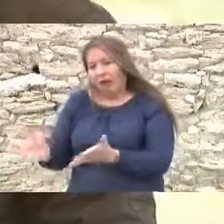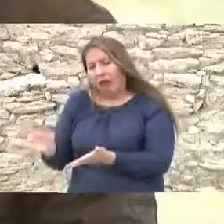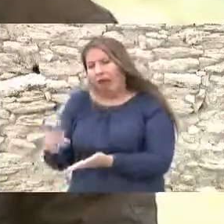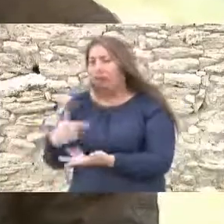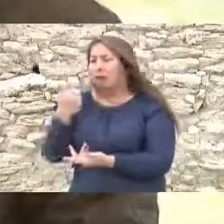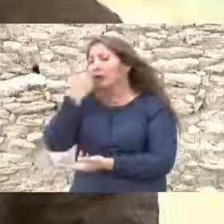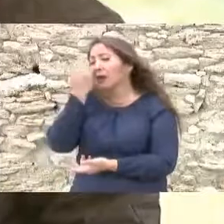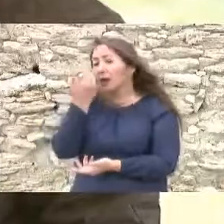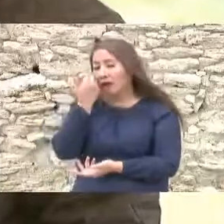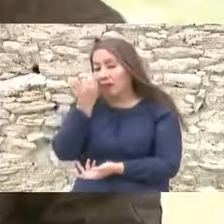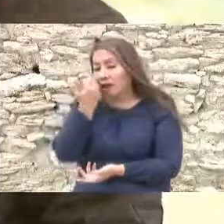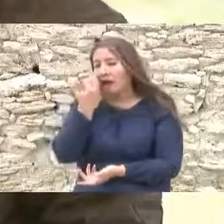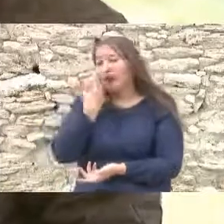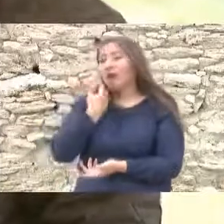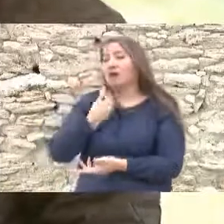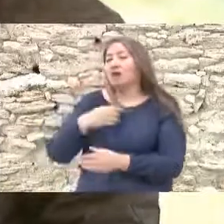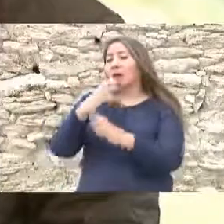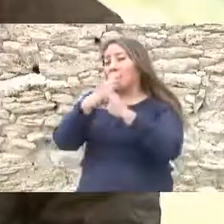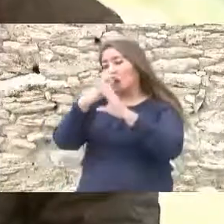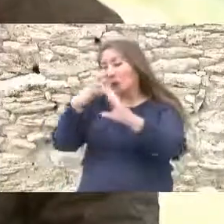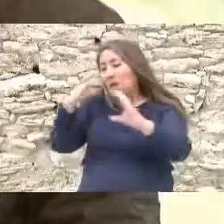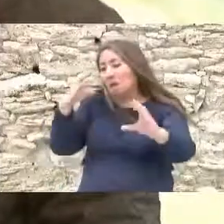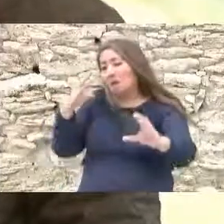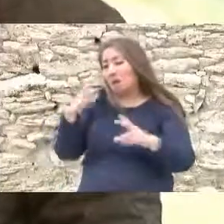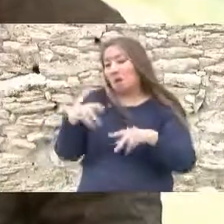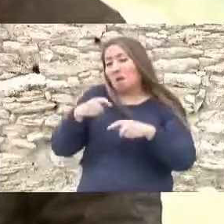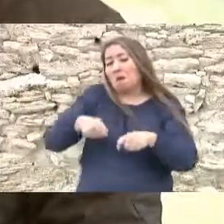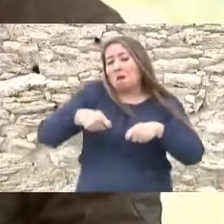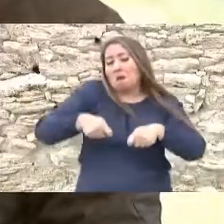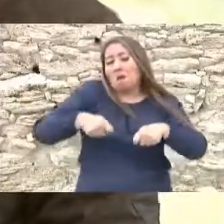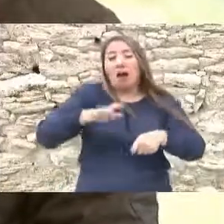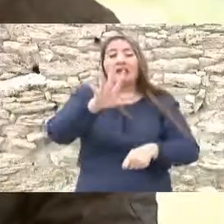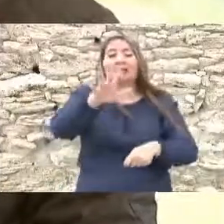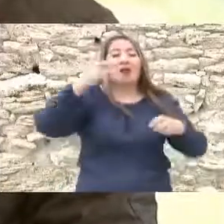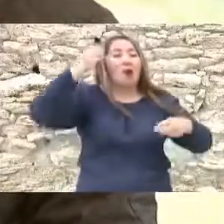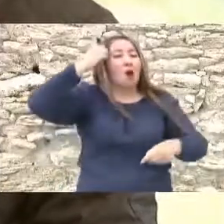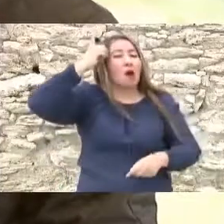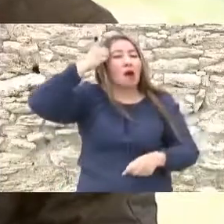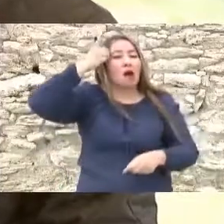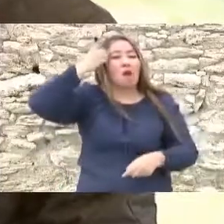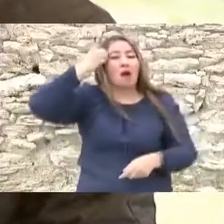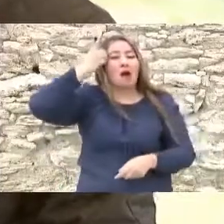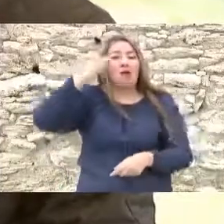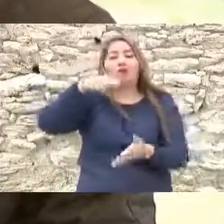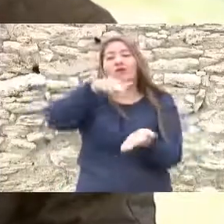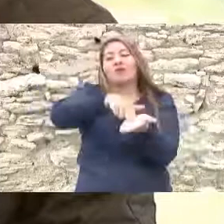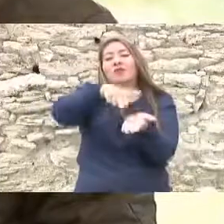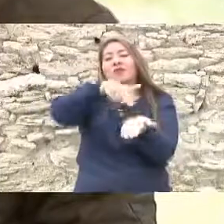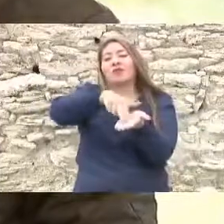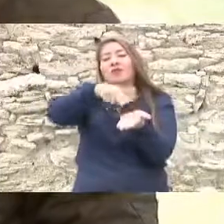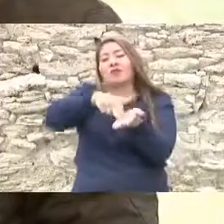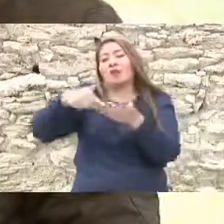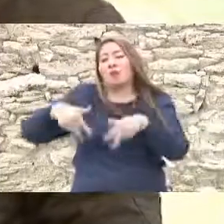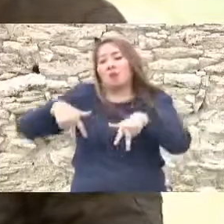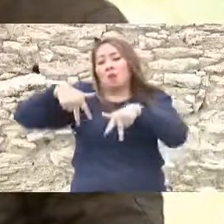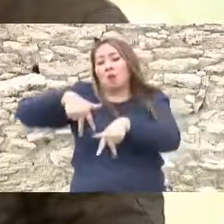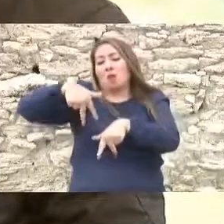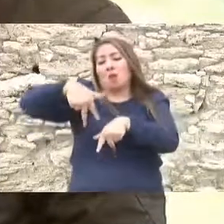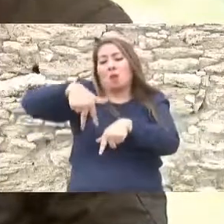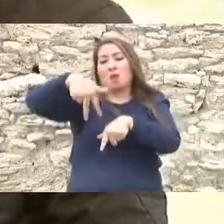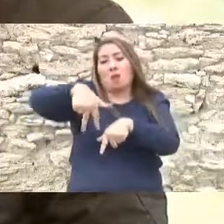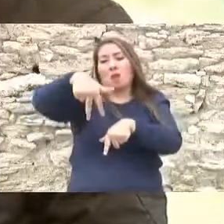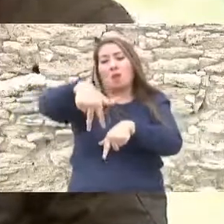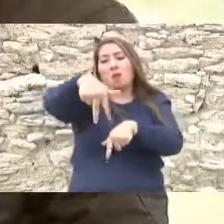quería que la carroza la llevaran cinco caballos prietos cuando muriera